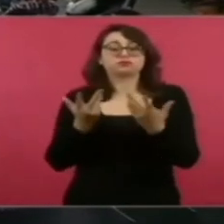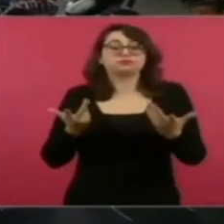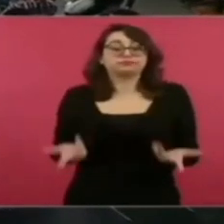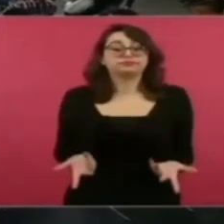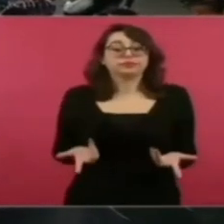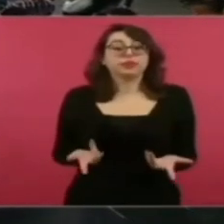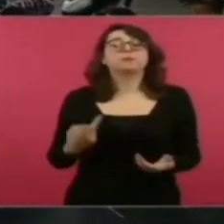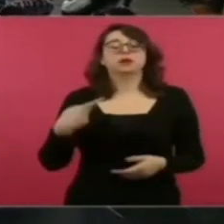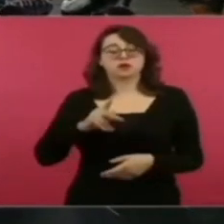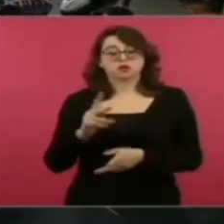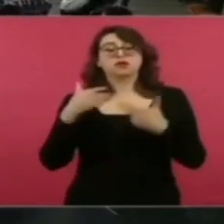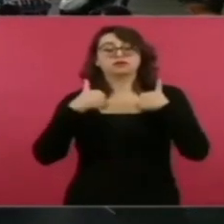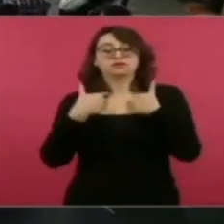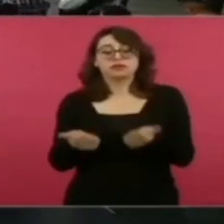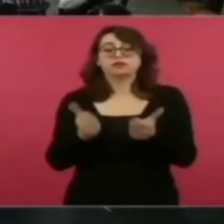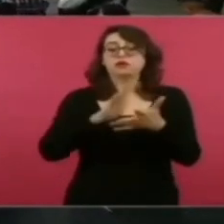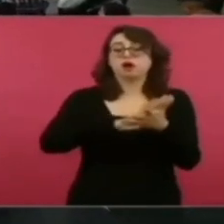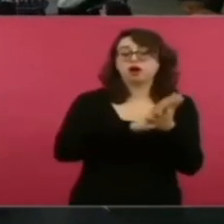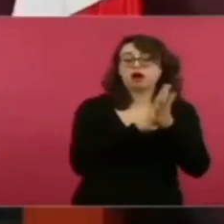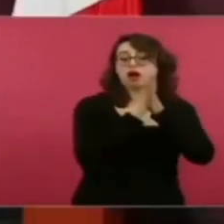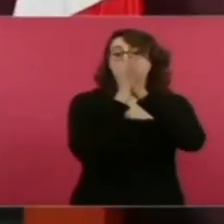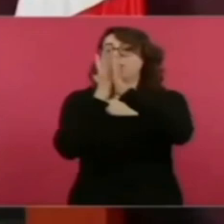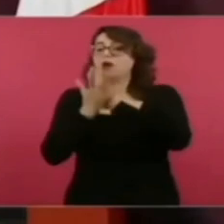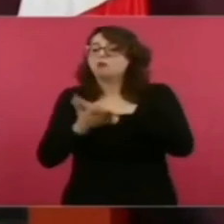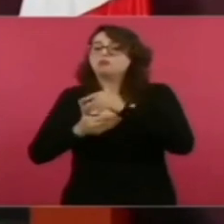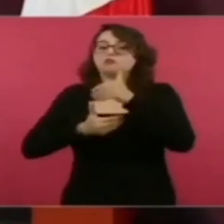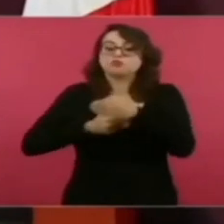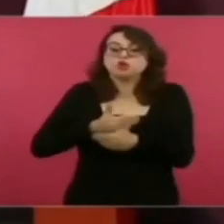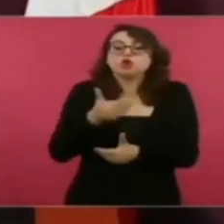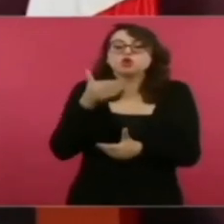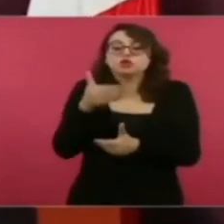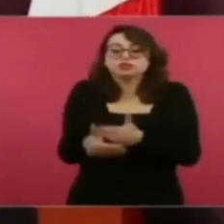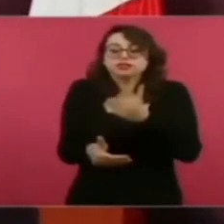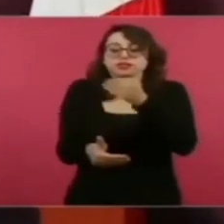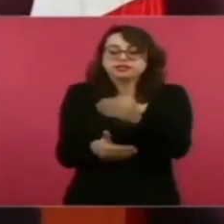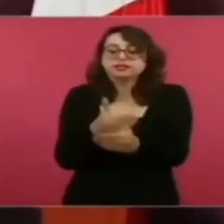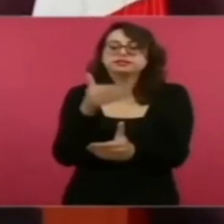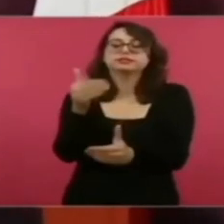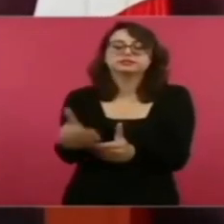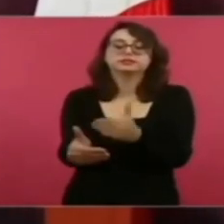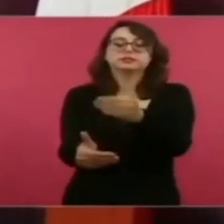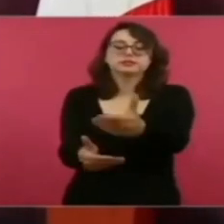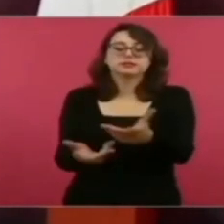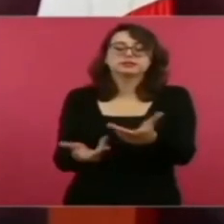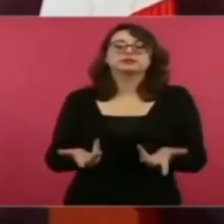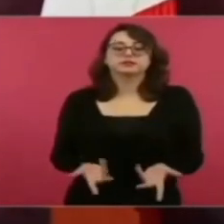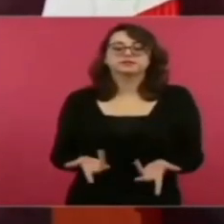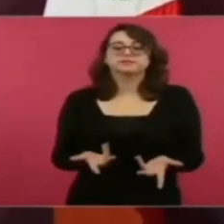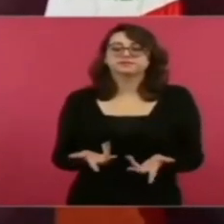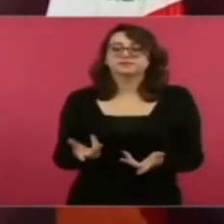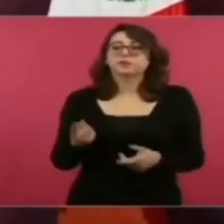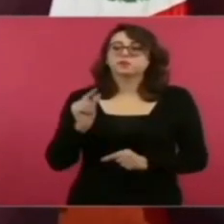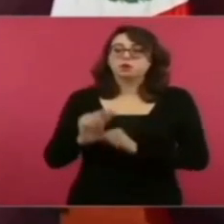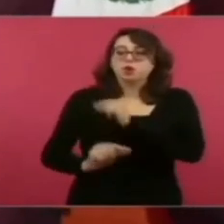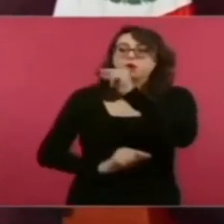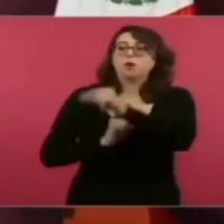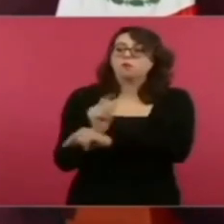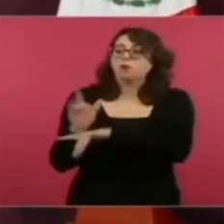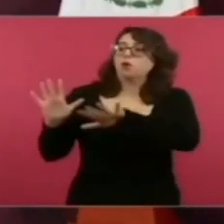es llevar a la práctica cambios